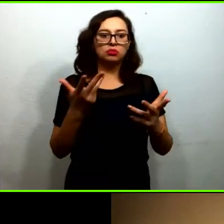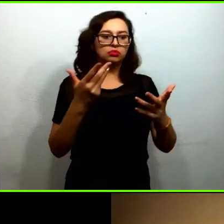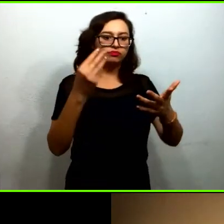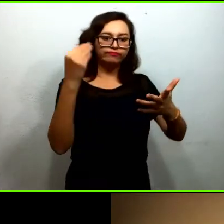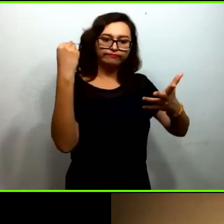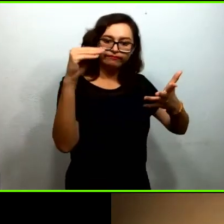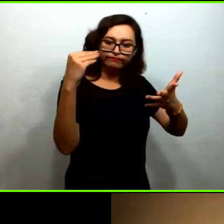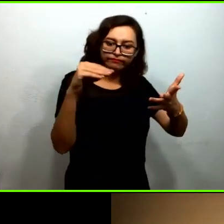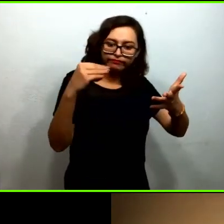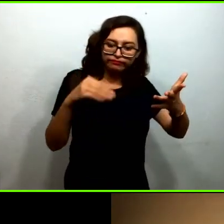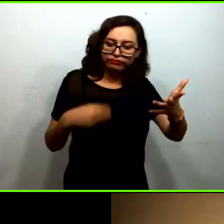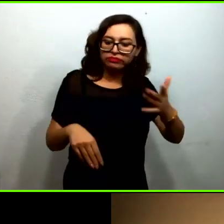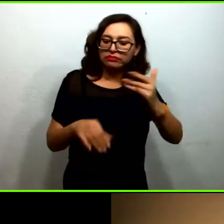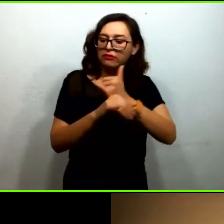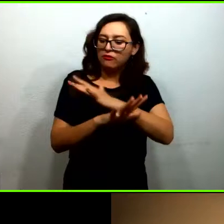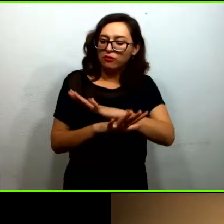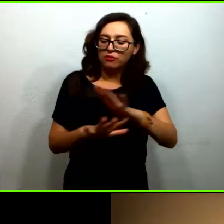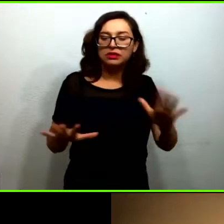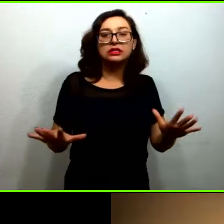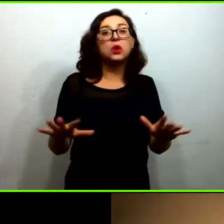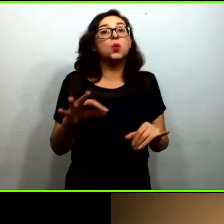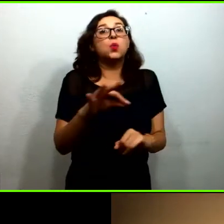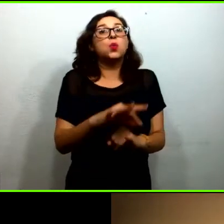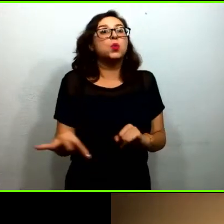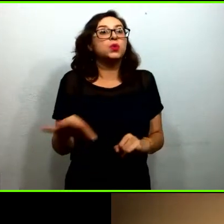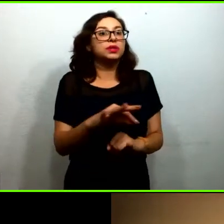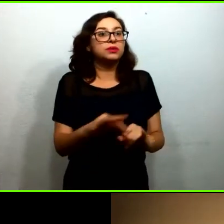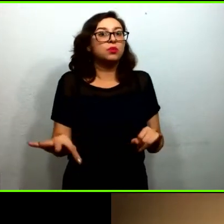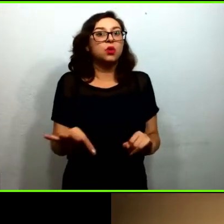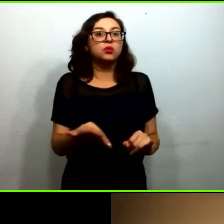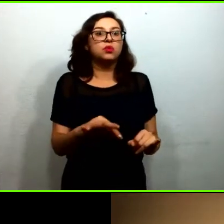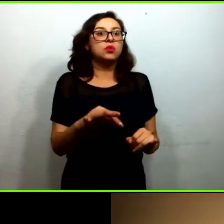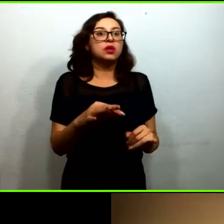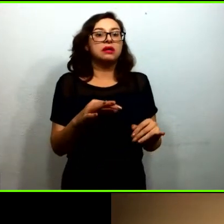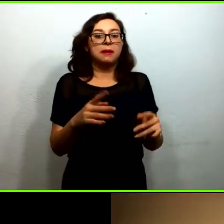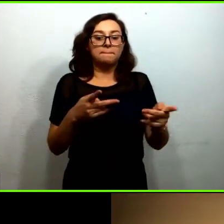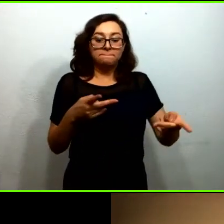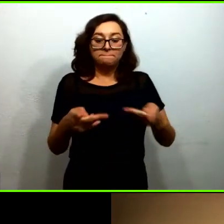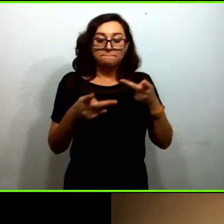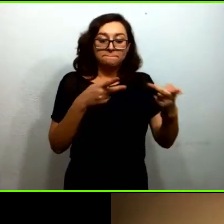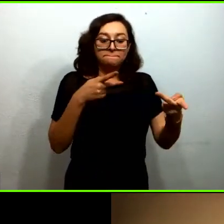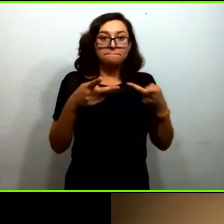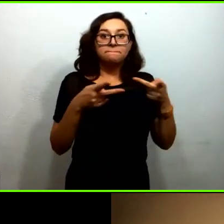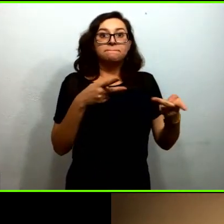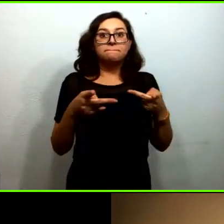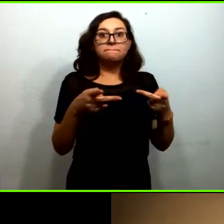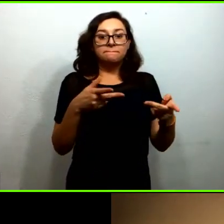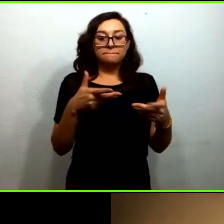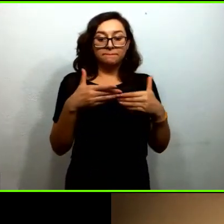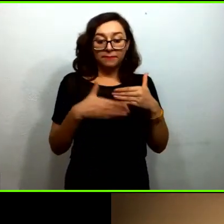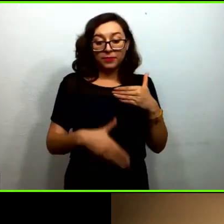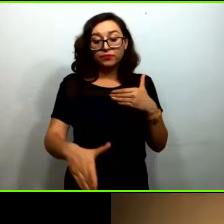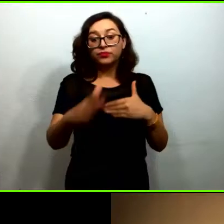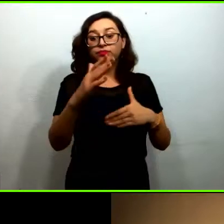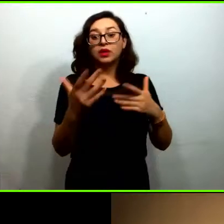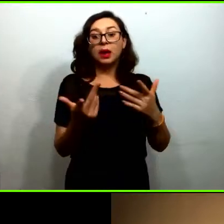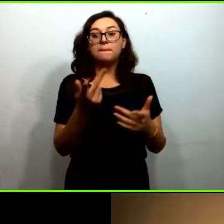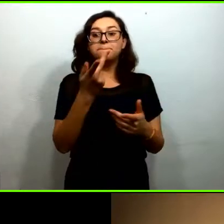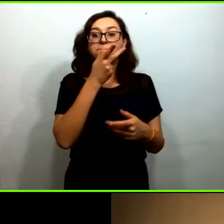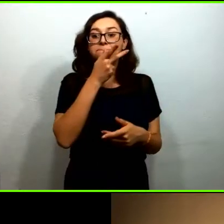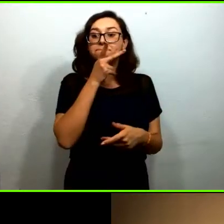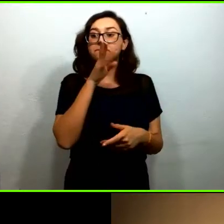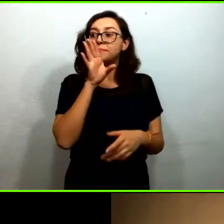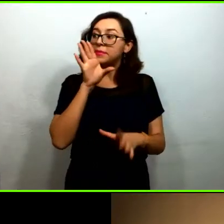locución y finalmente esto último que comentaste sobre los planes para desarrollar un programa para padres y madres de